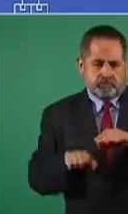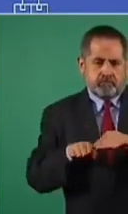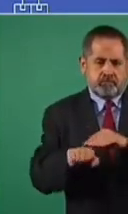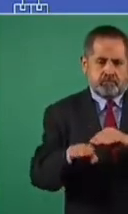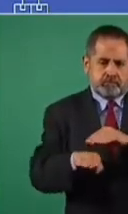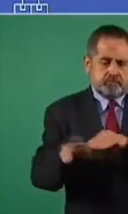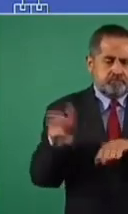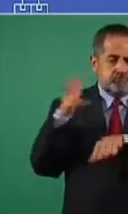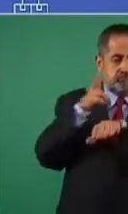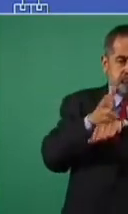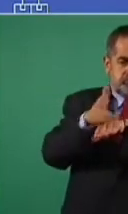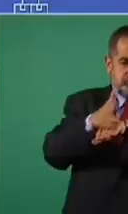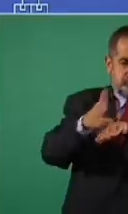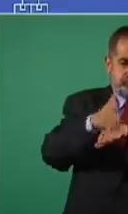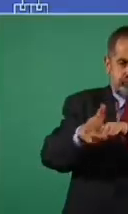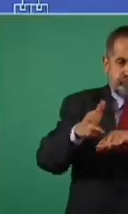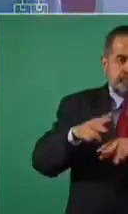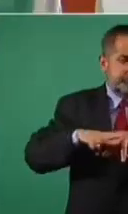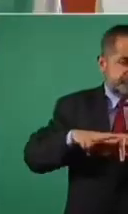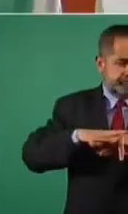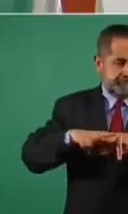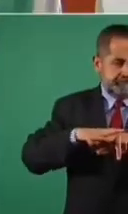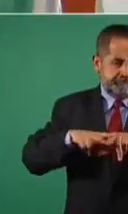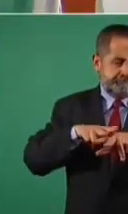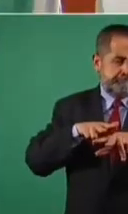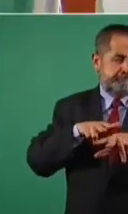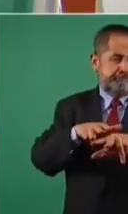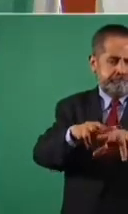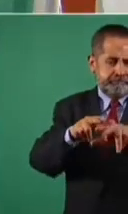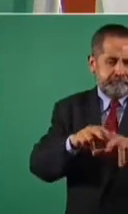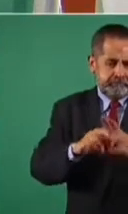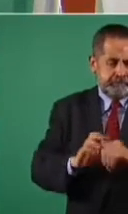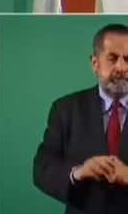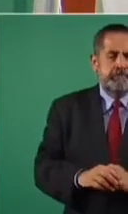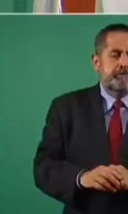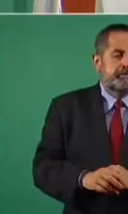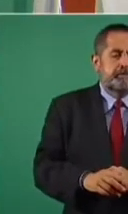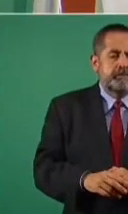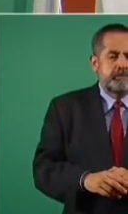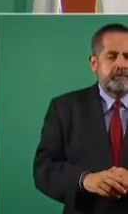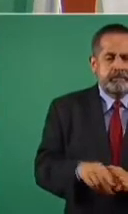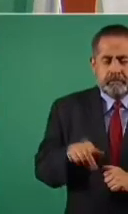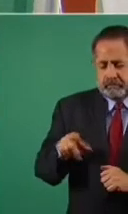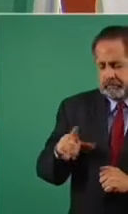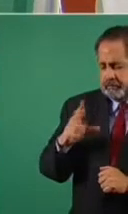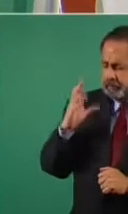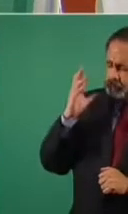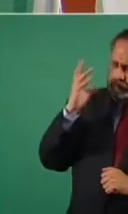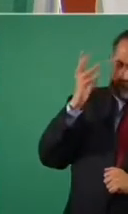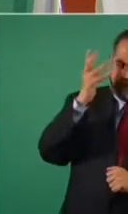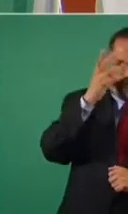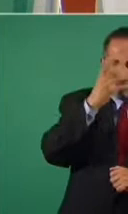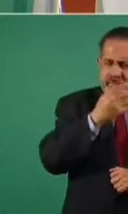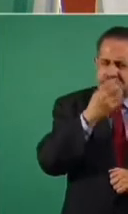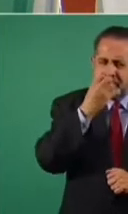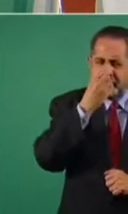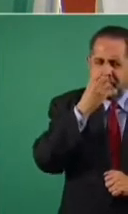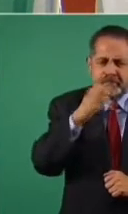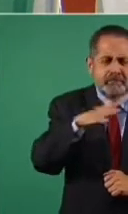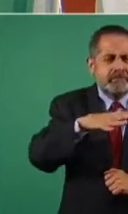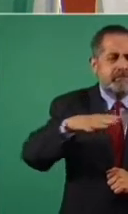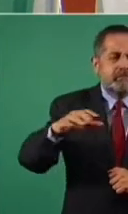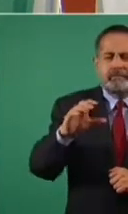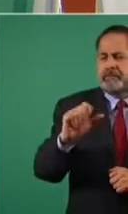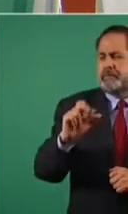Esta es una zona bellísima, es el mar